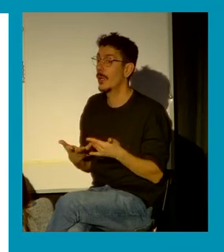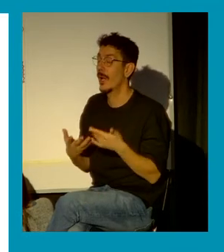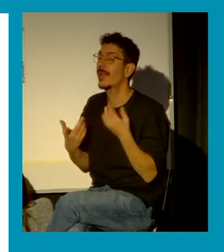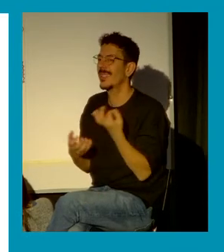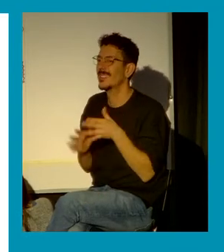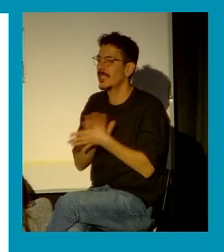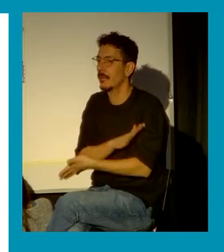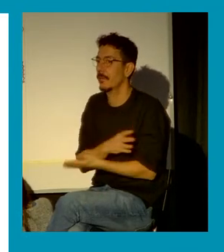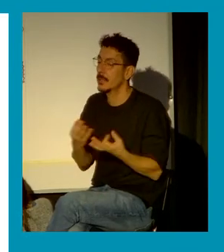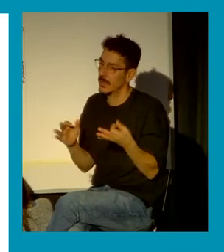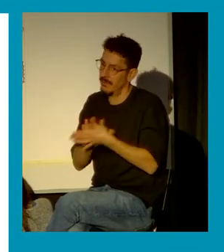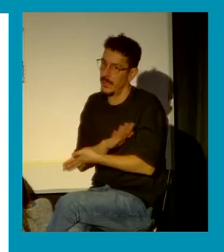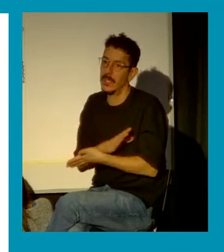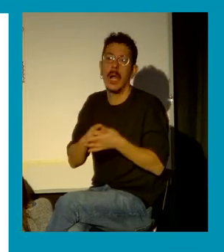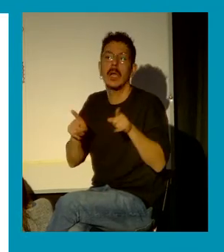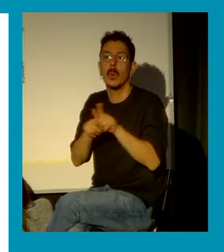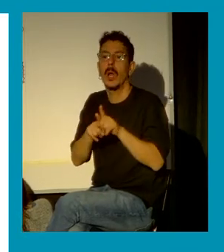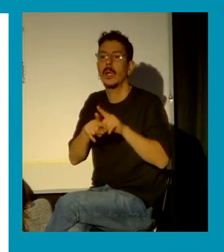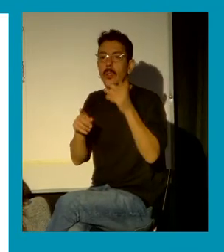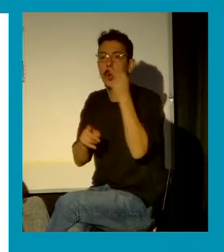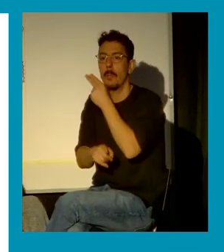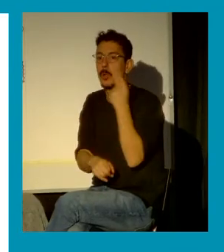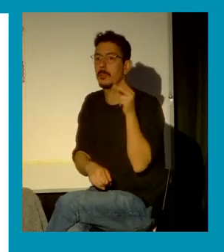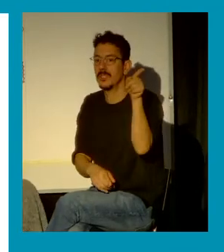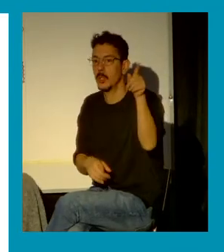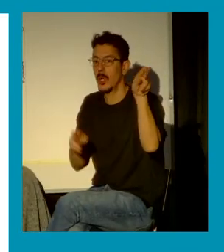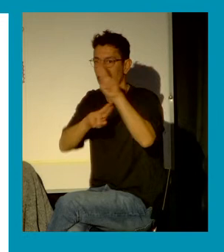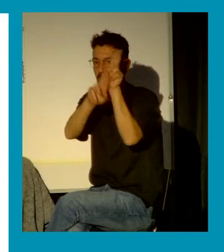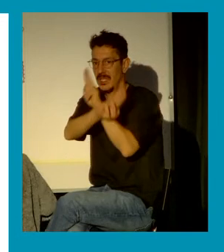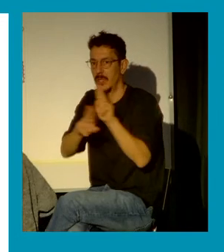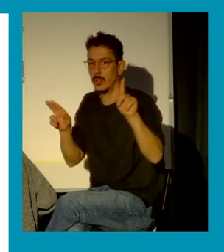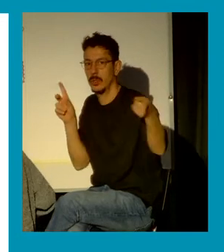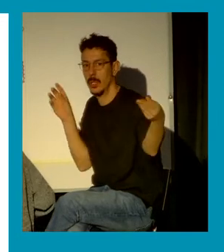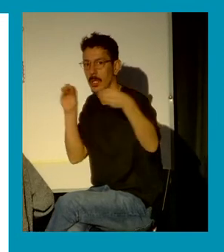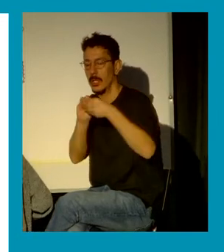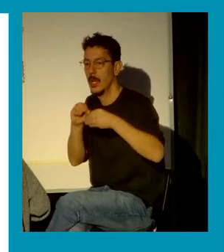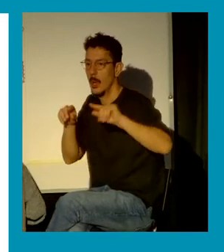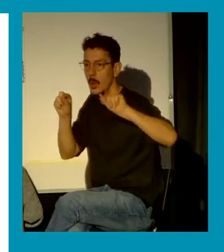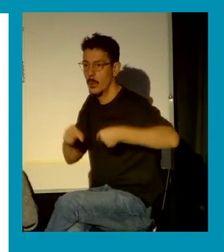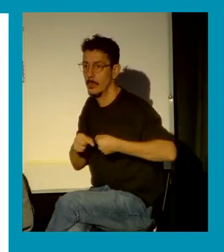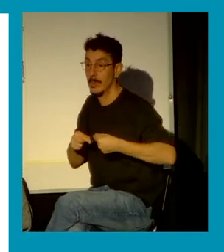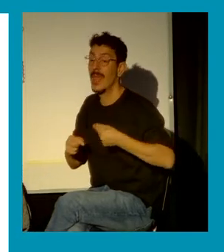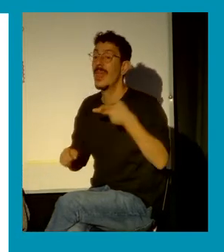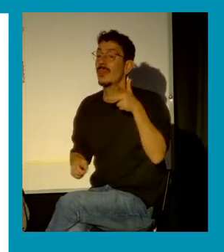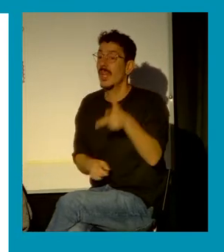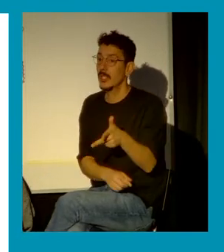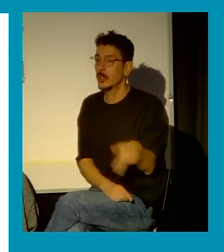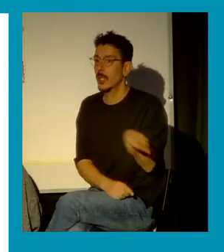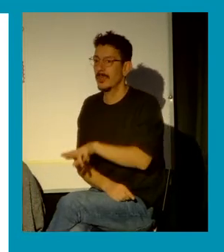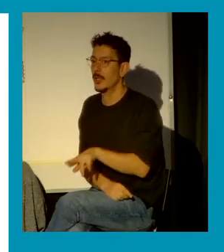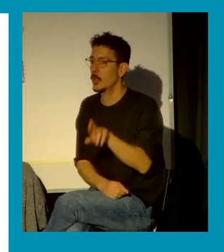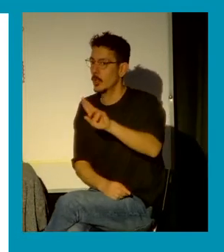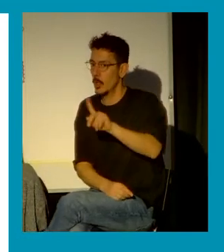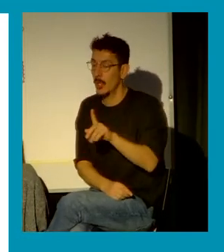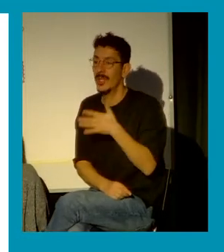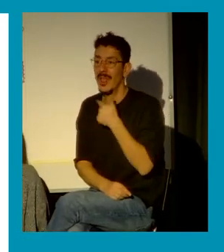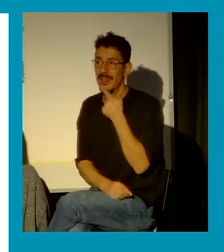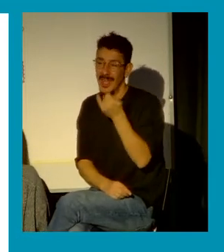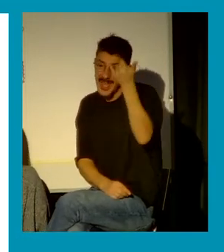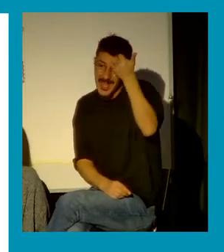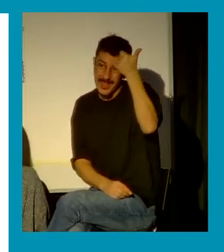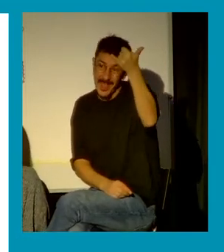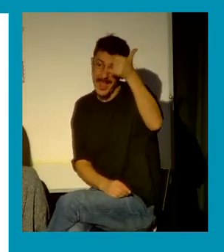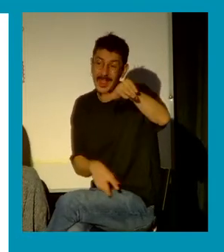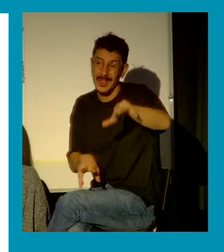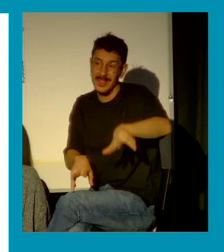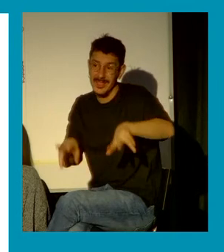diligencia de vida y de diligencia de vida y el derecho a la no repetición creo que debemos poner la idea de que no